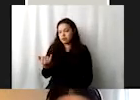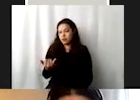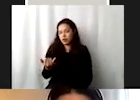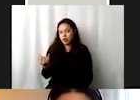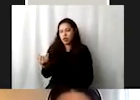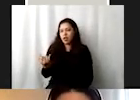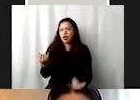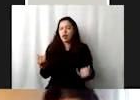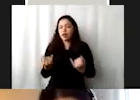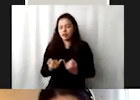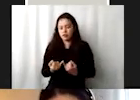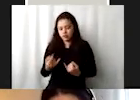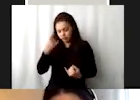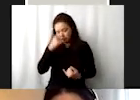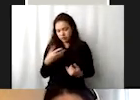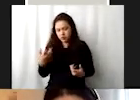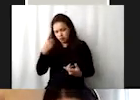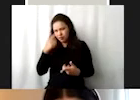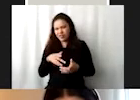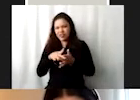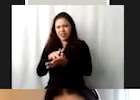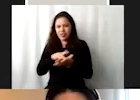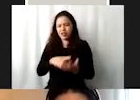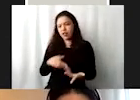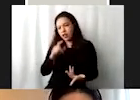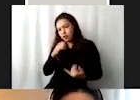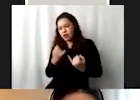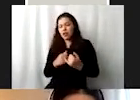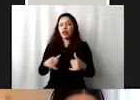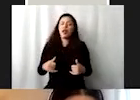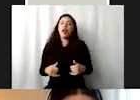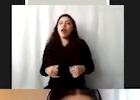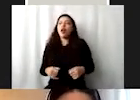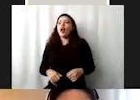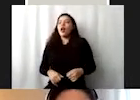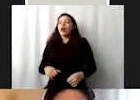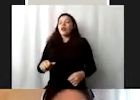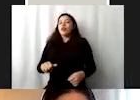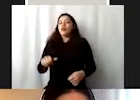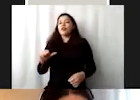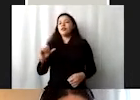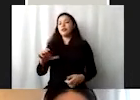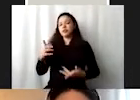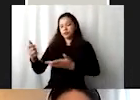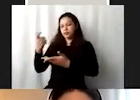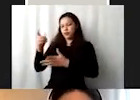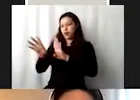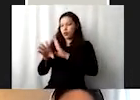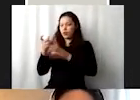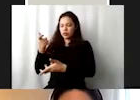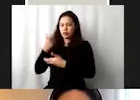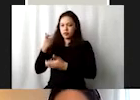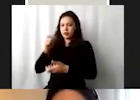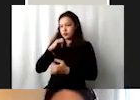cooperación que otorgan financiamientos a las organizaciones de la sociedad civil, como lo que está pasando en